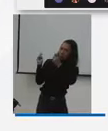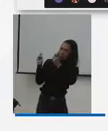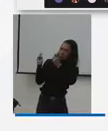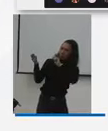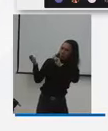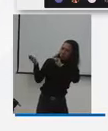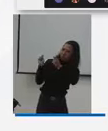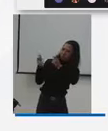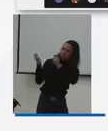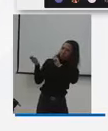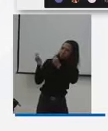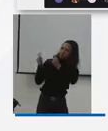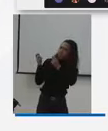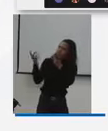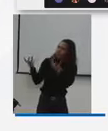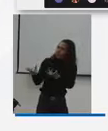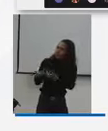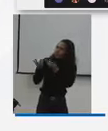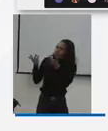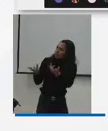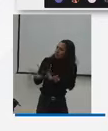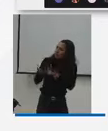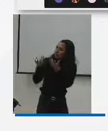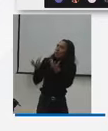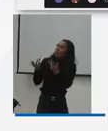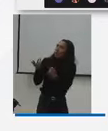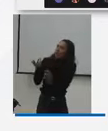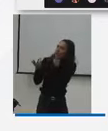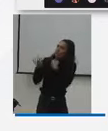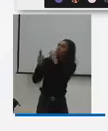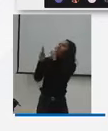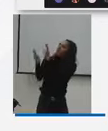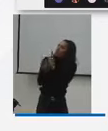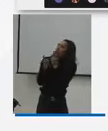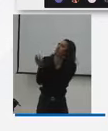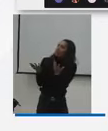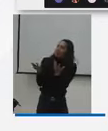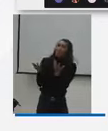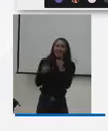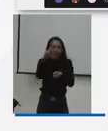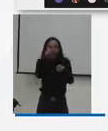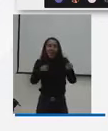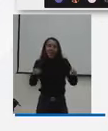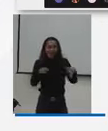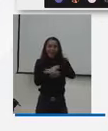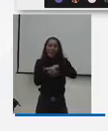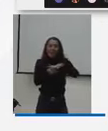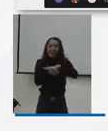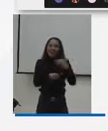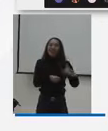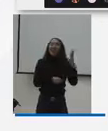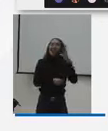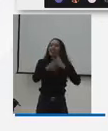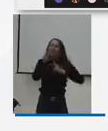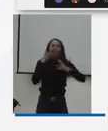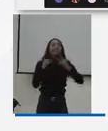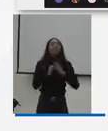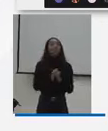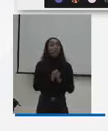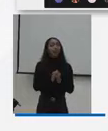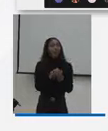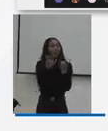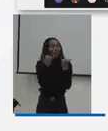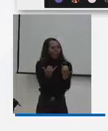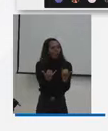atentos a la reforma de la ley y que no han podido tener la respuesta esperada. Por eso este trabajo que se hizo en esta oportunidad,